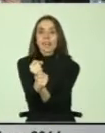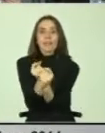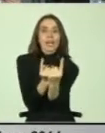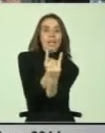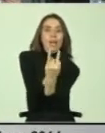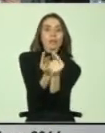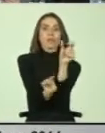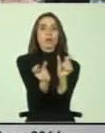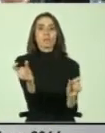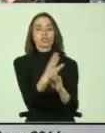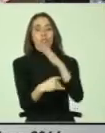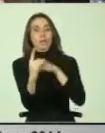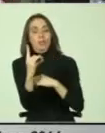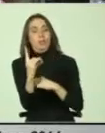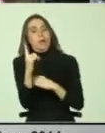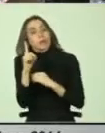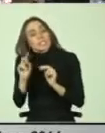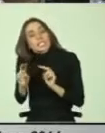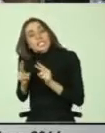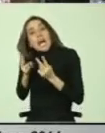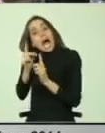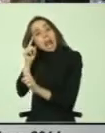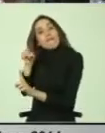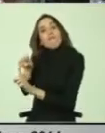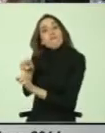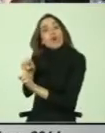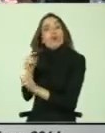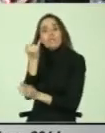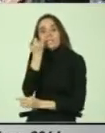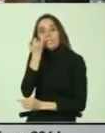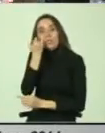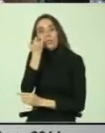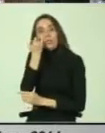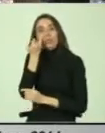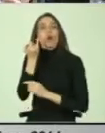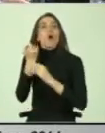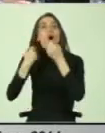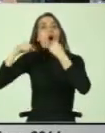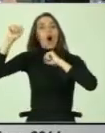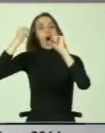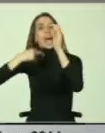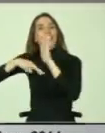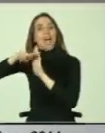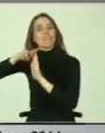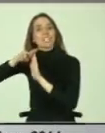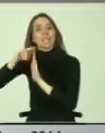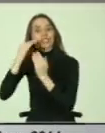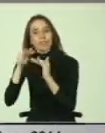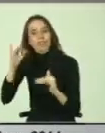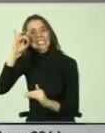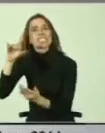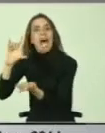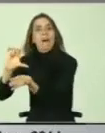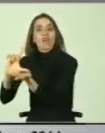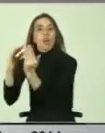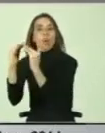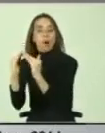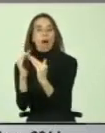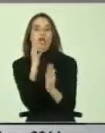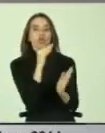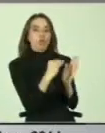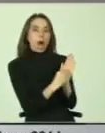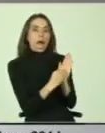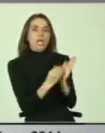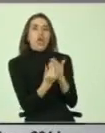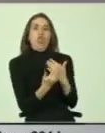discapacitadas. Salvo, vuelvo a insistir, el caso del Instituto de Realización Infantil, que todos sabemos dónde queda, ¿no es cierto? Así como tampoco hay registros de dónde